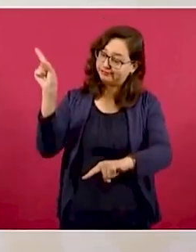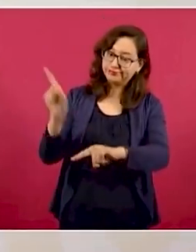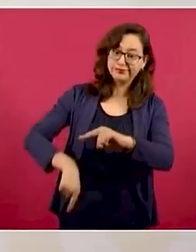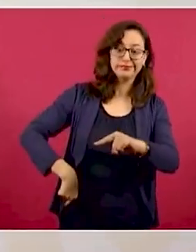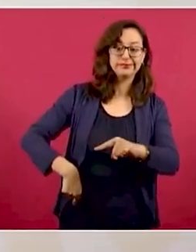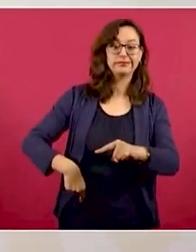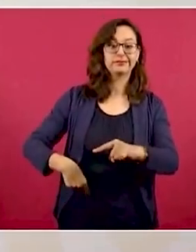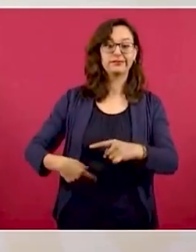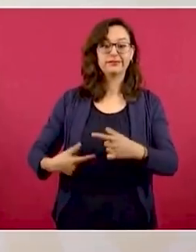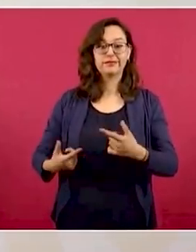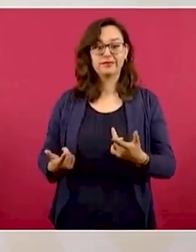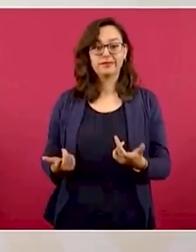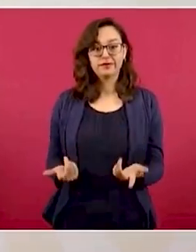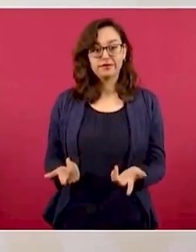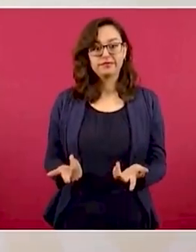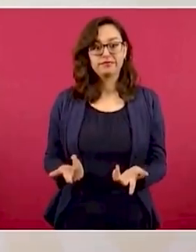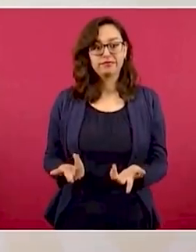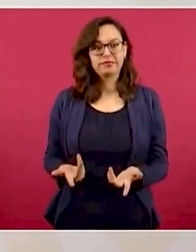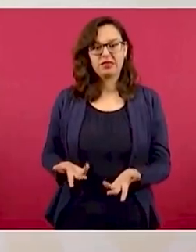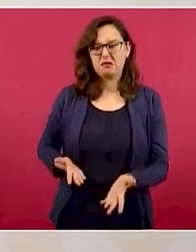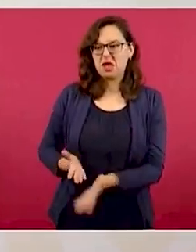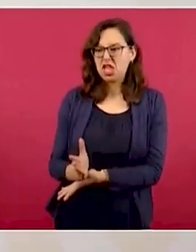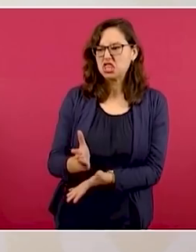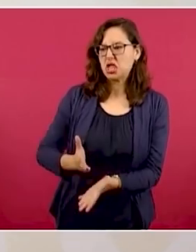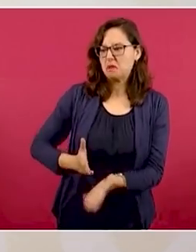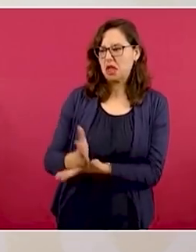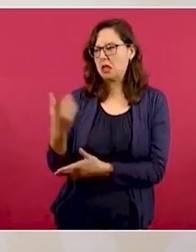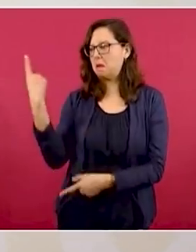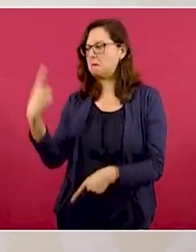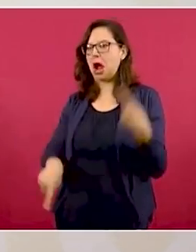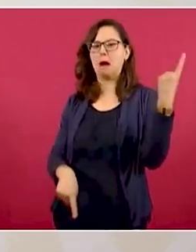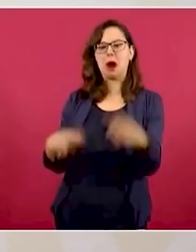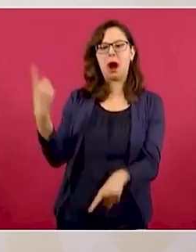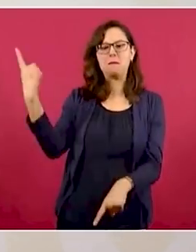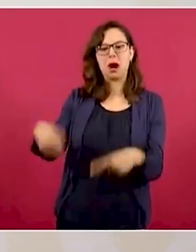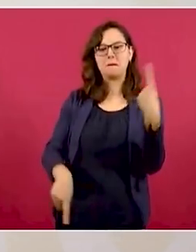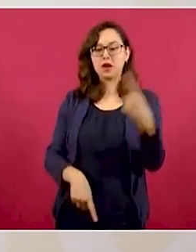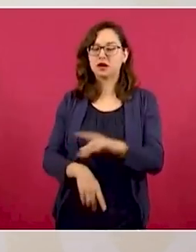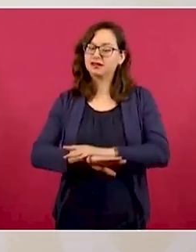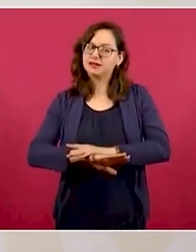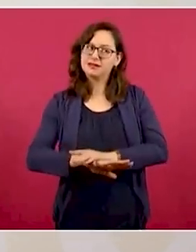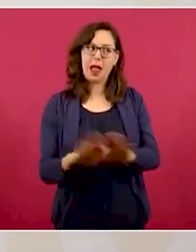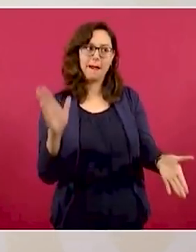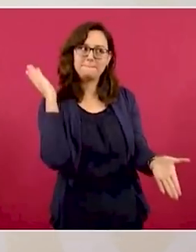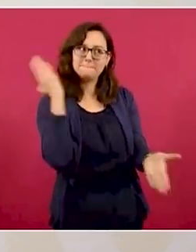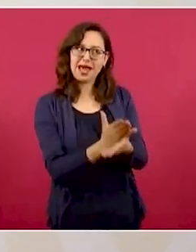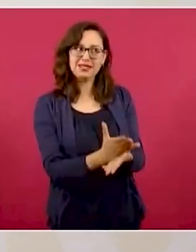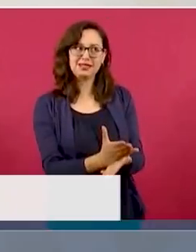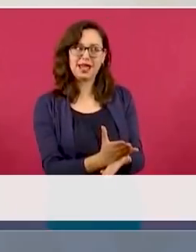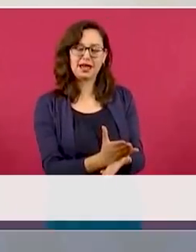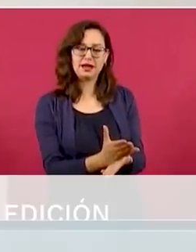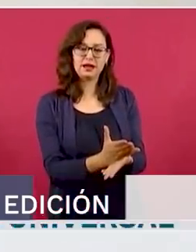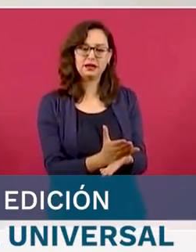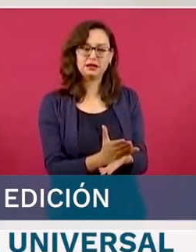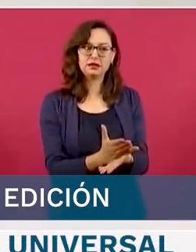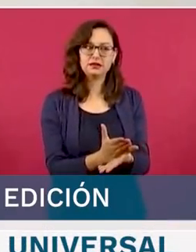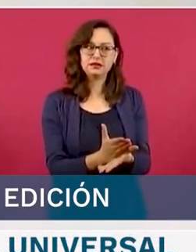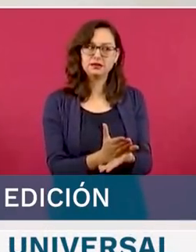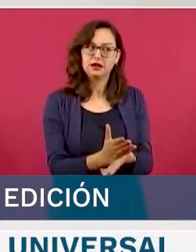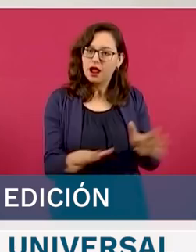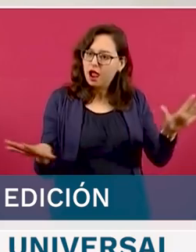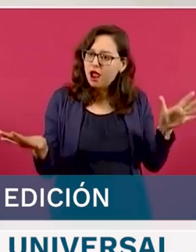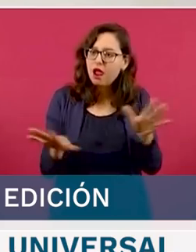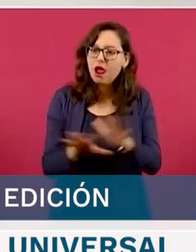el injerencismo de optar por la hermandad,